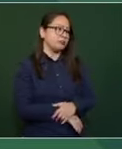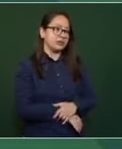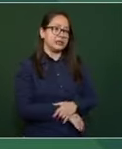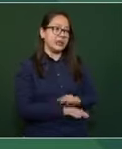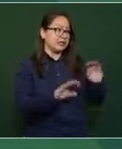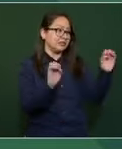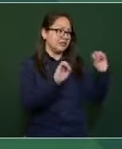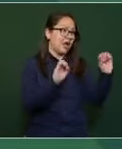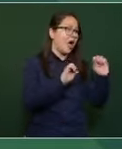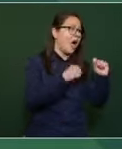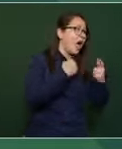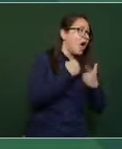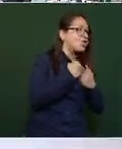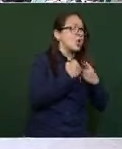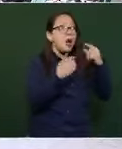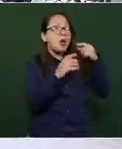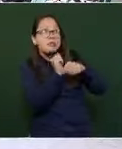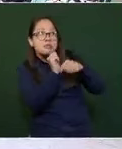enjuague.